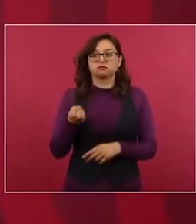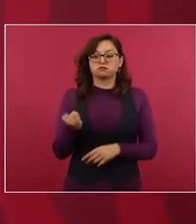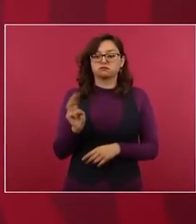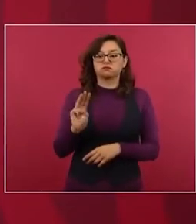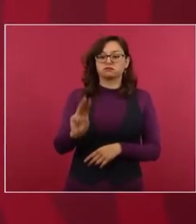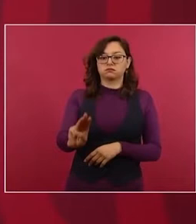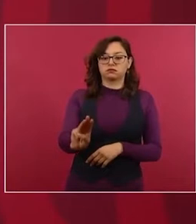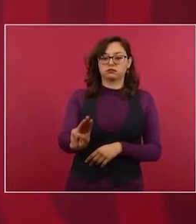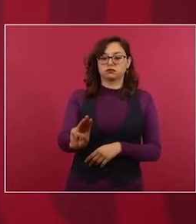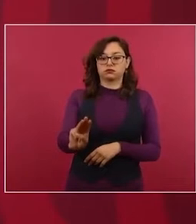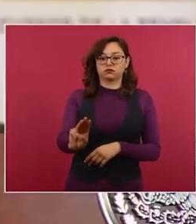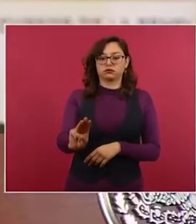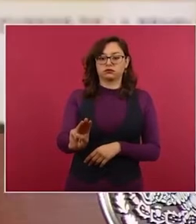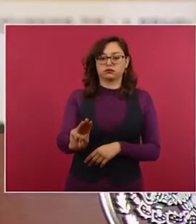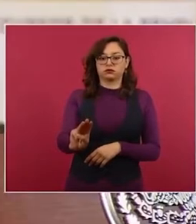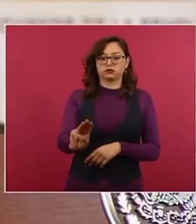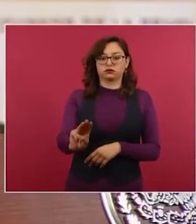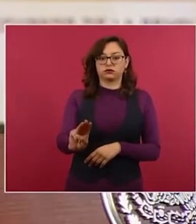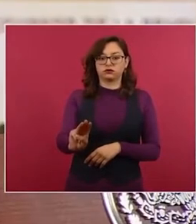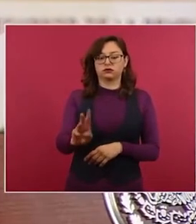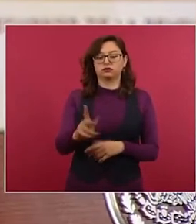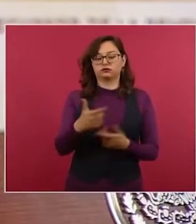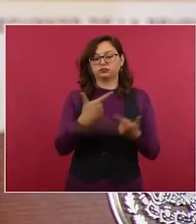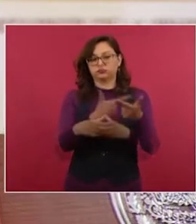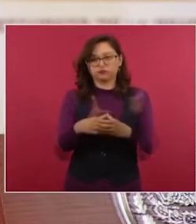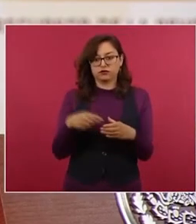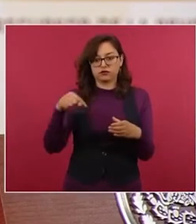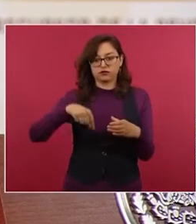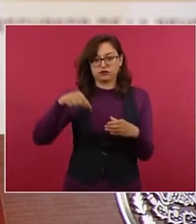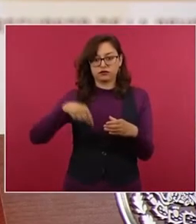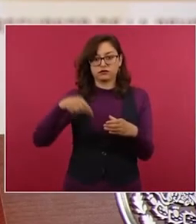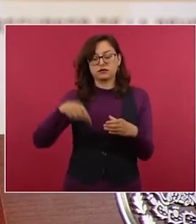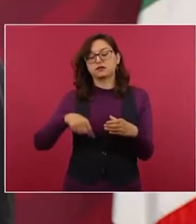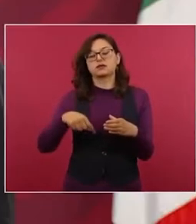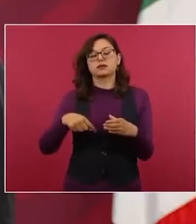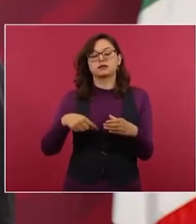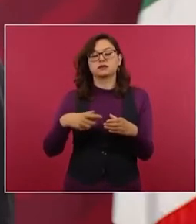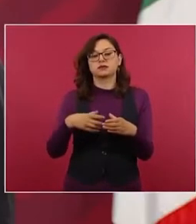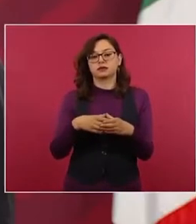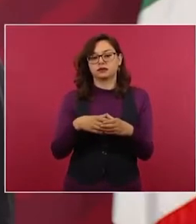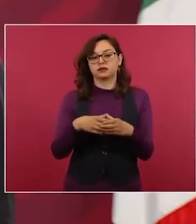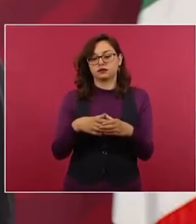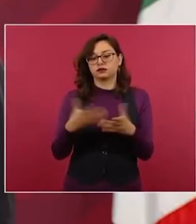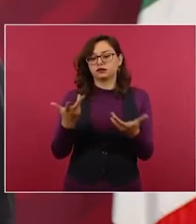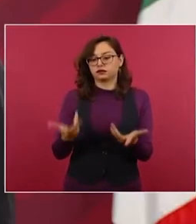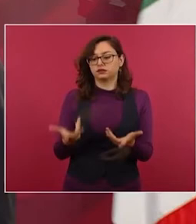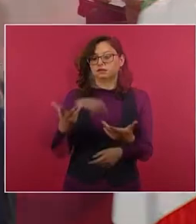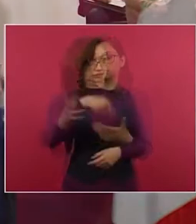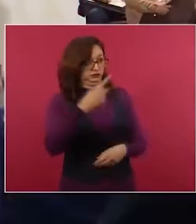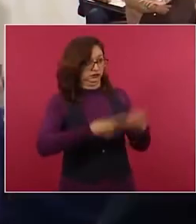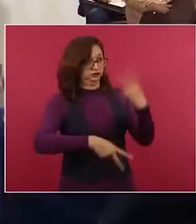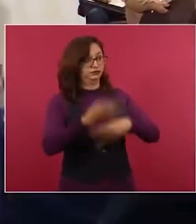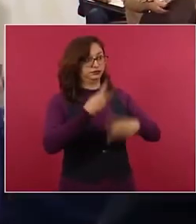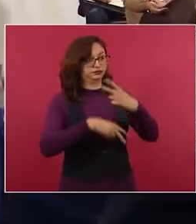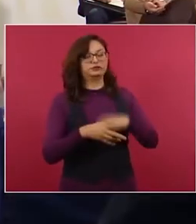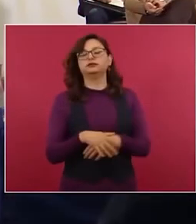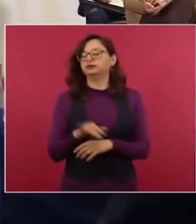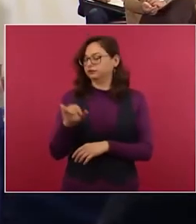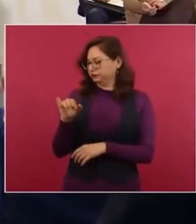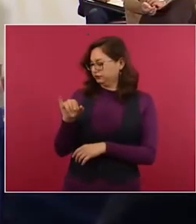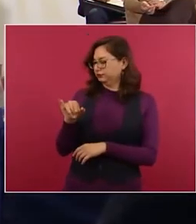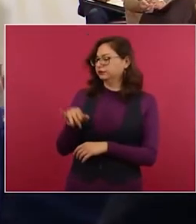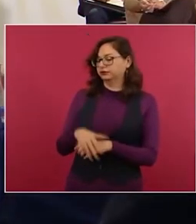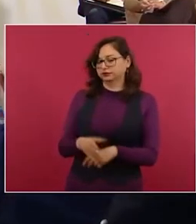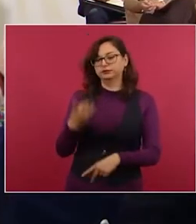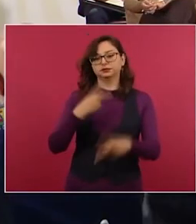viene una comisión de los organizadores de la cumbre y los vamos